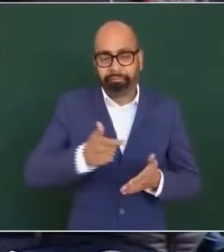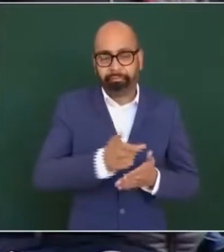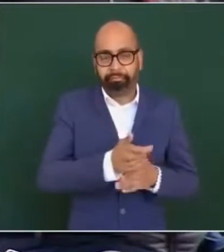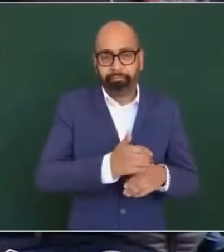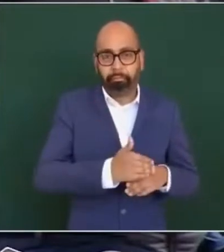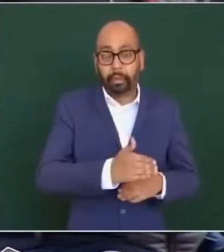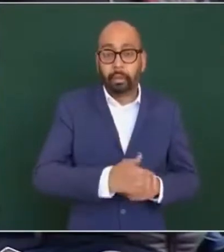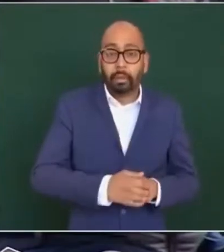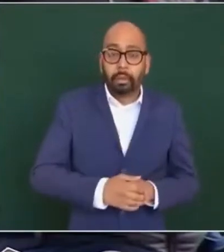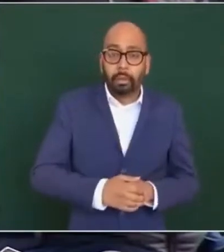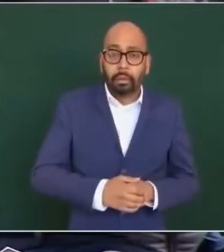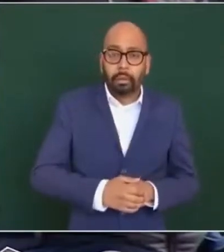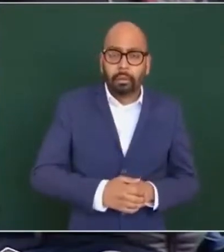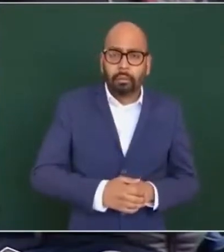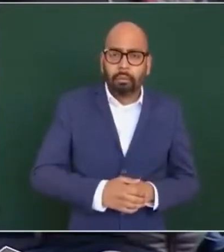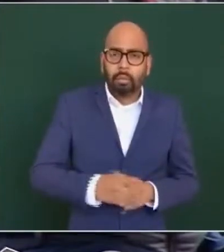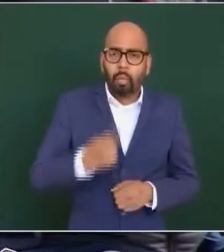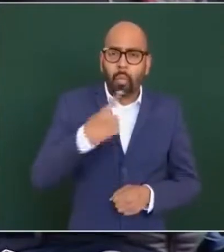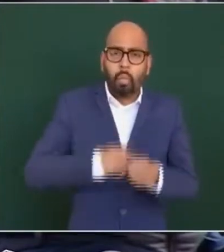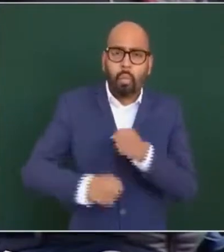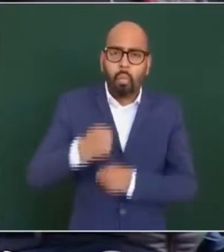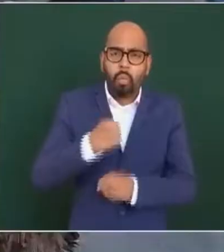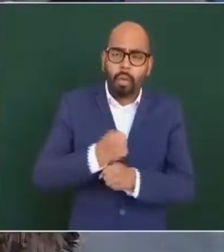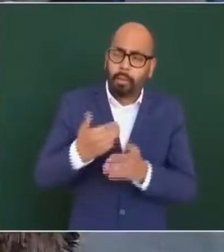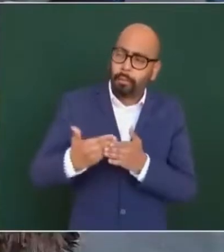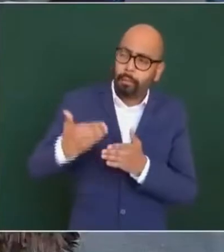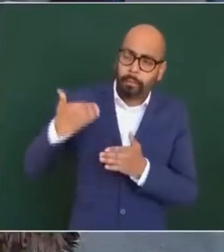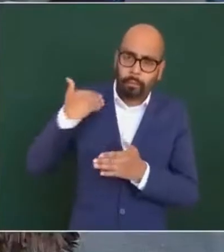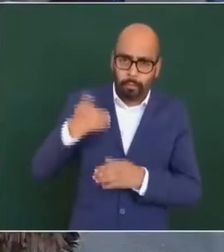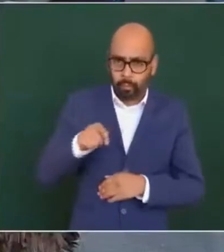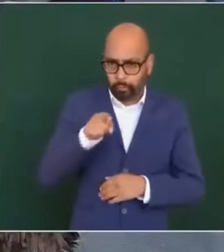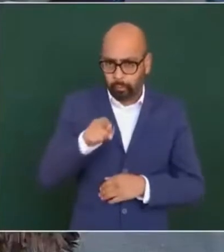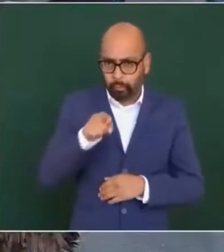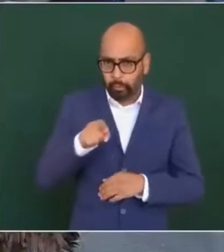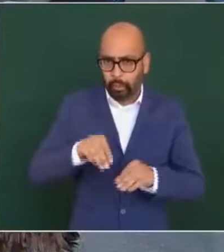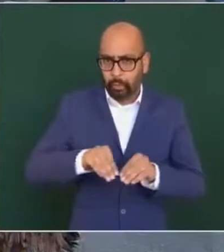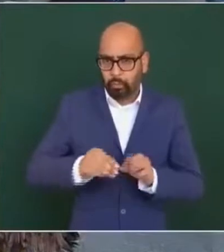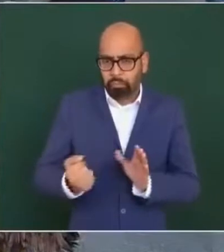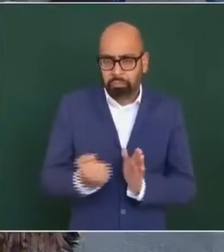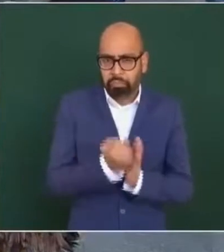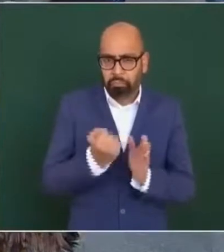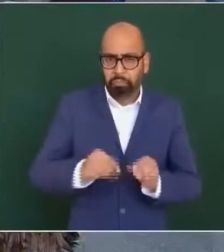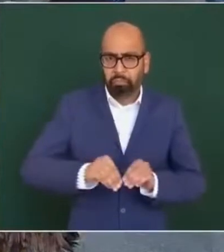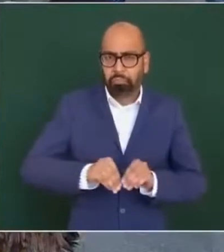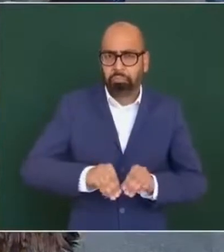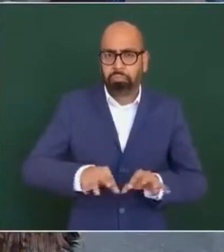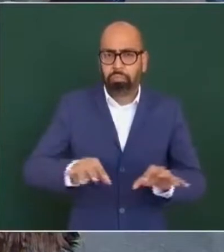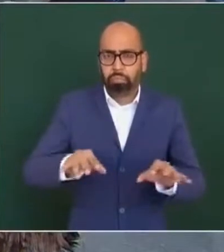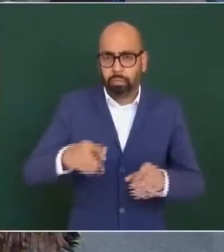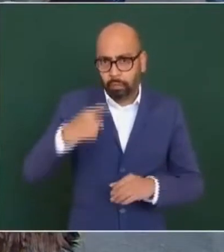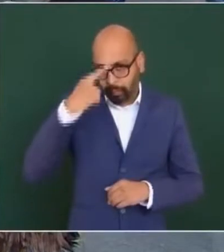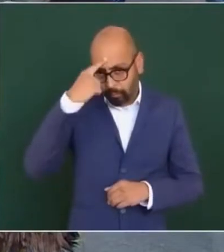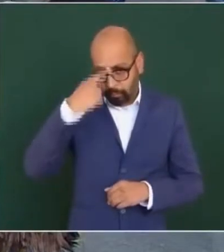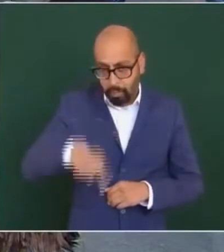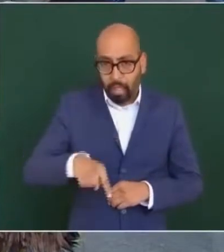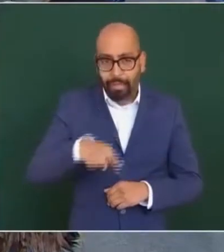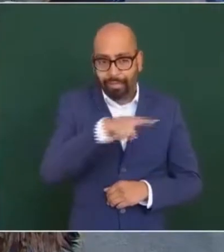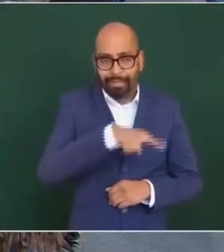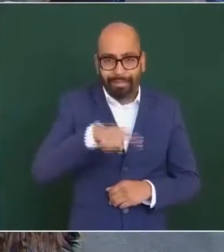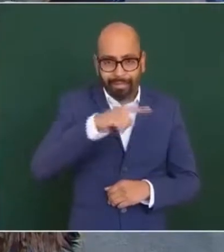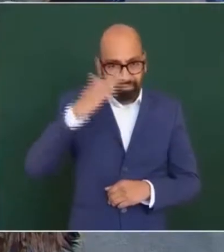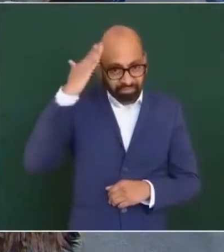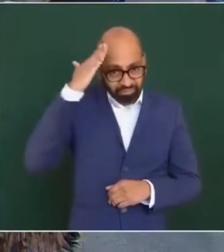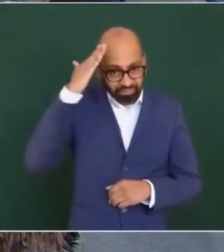Hace un año usted emitió un decreto con la llegada de la pandemia en la reducción para los altos funcionarios